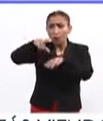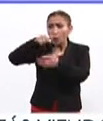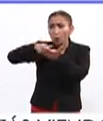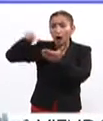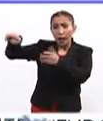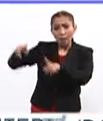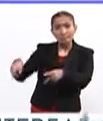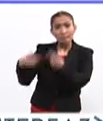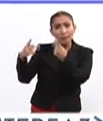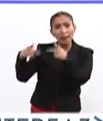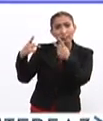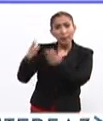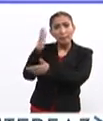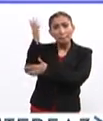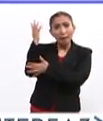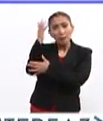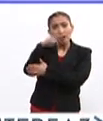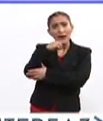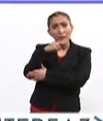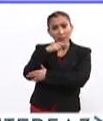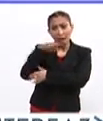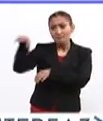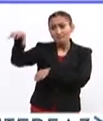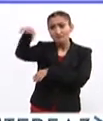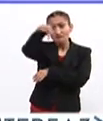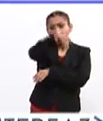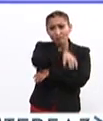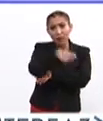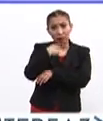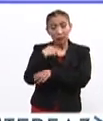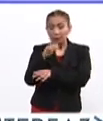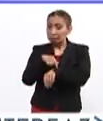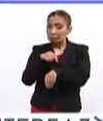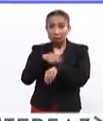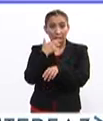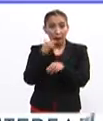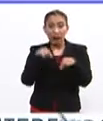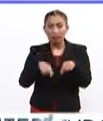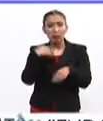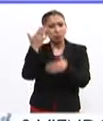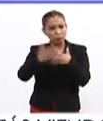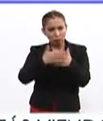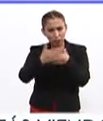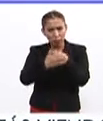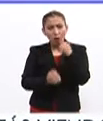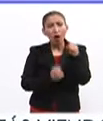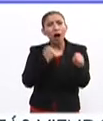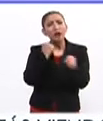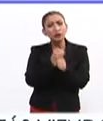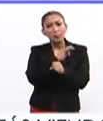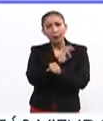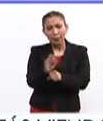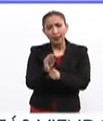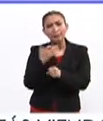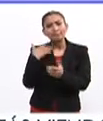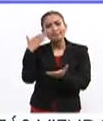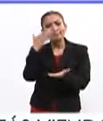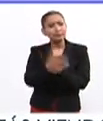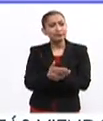donde están las plantaciones de árboles de Navidad. Si ya no les dio tiempo en esta, permitirse ese momento,